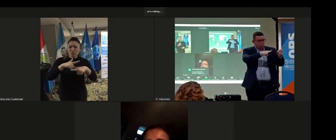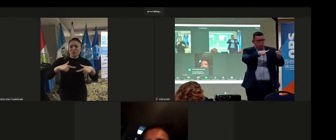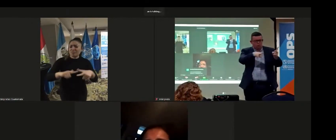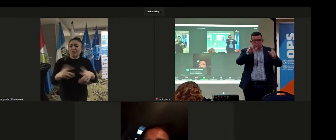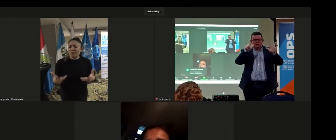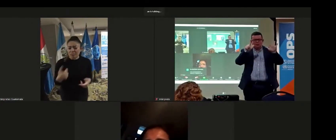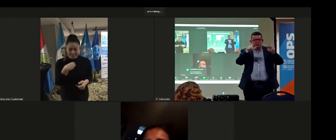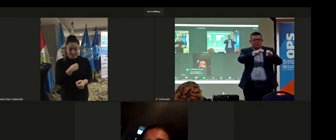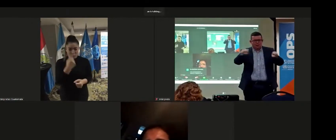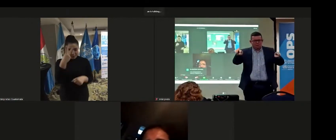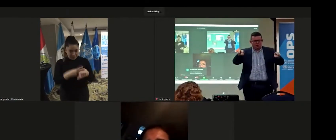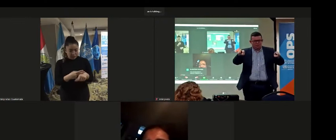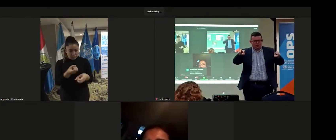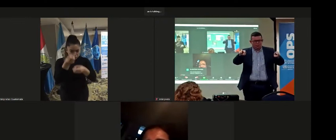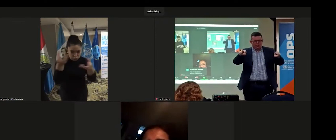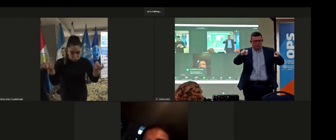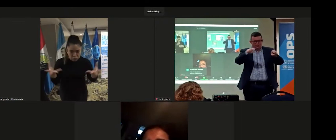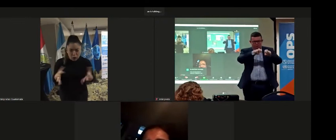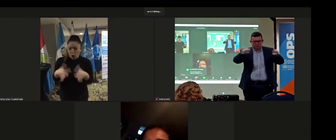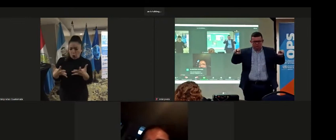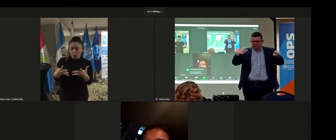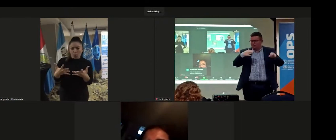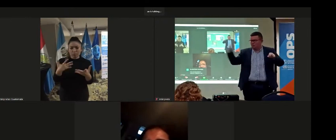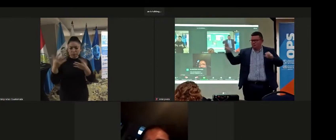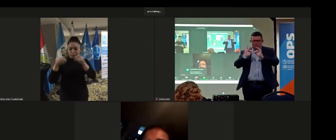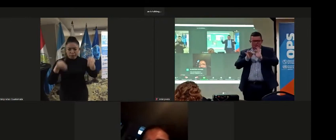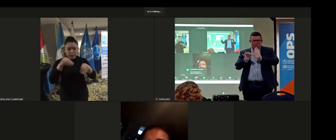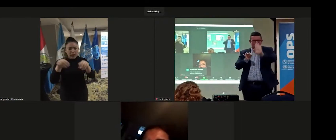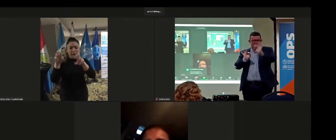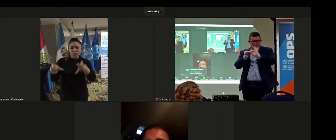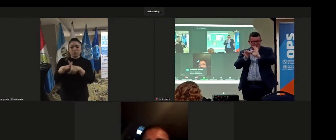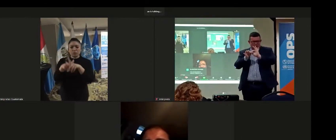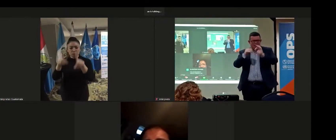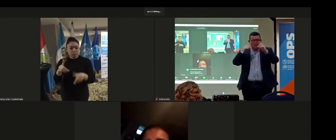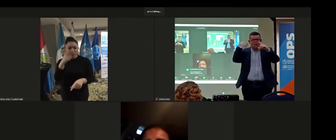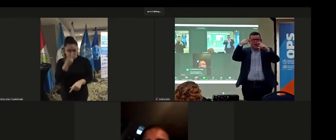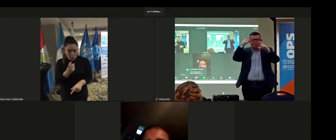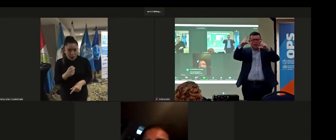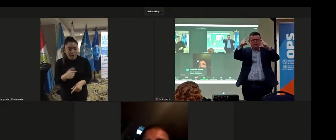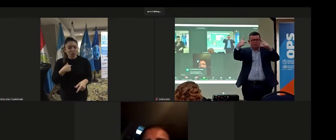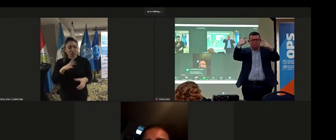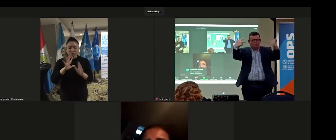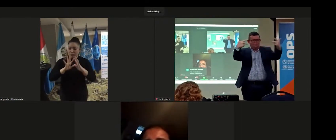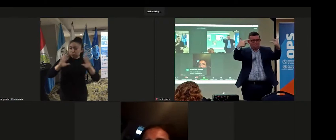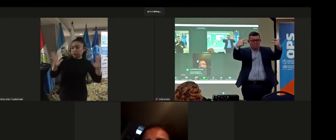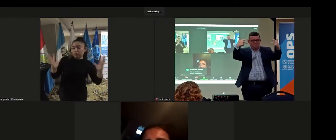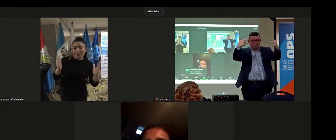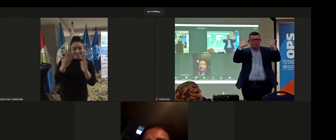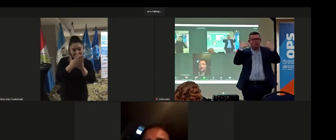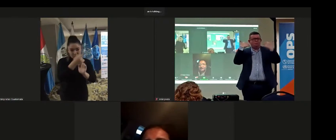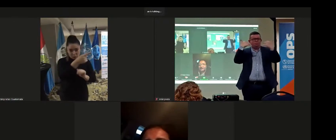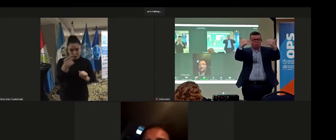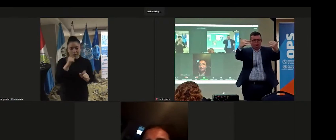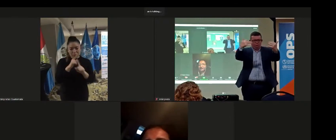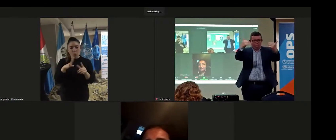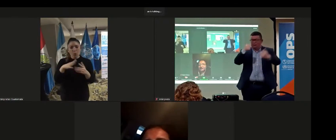quiero una vez más describir cómo estamos ubicados para los compañeros con discapacidad visual, tenemos el panel frente a ustedes, tenemos un salón